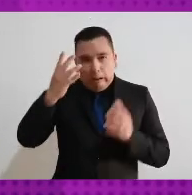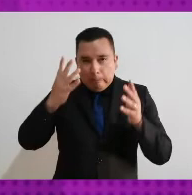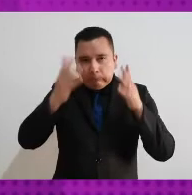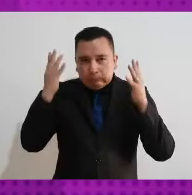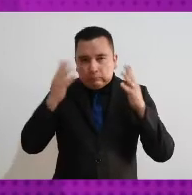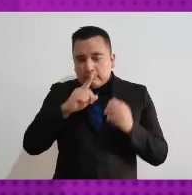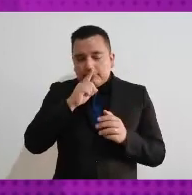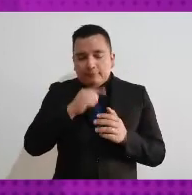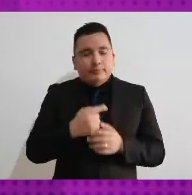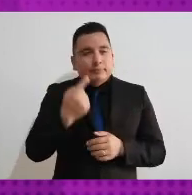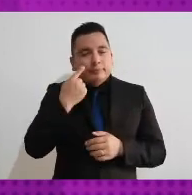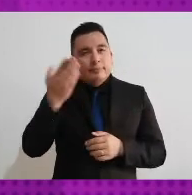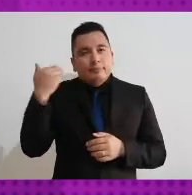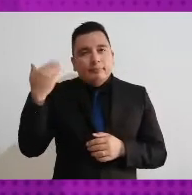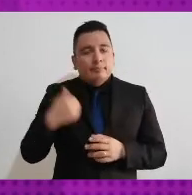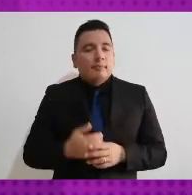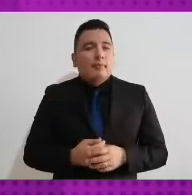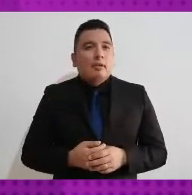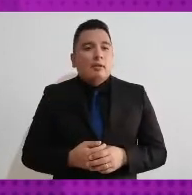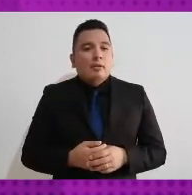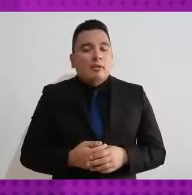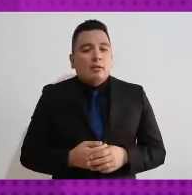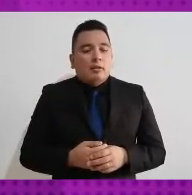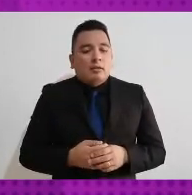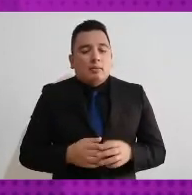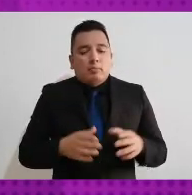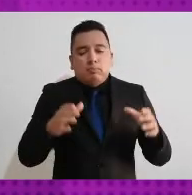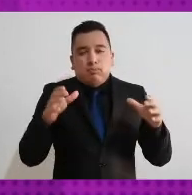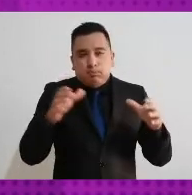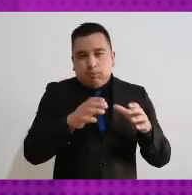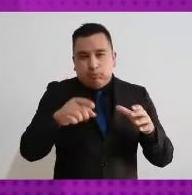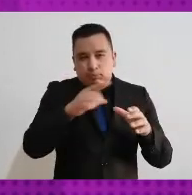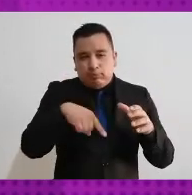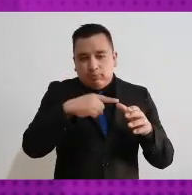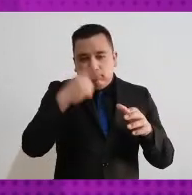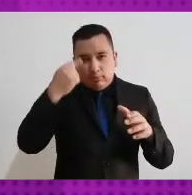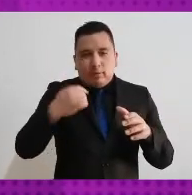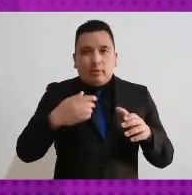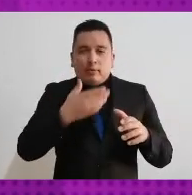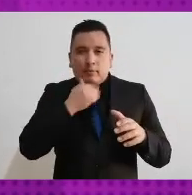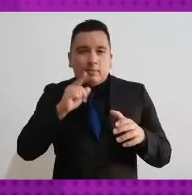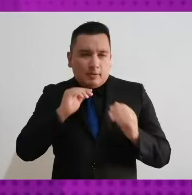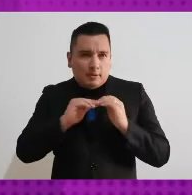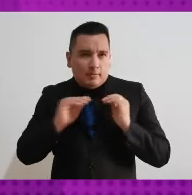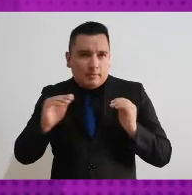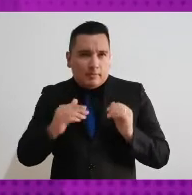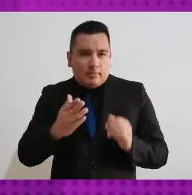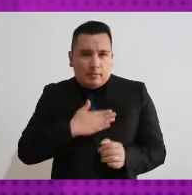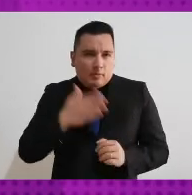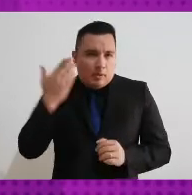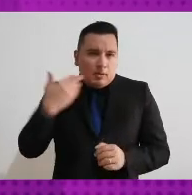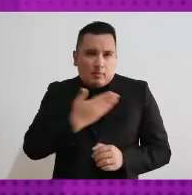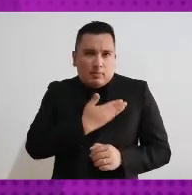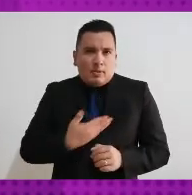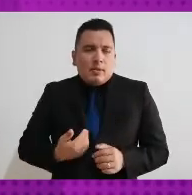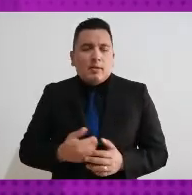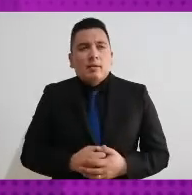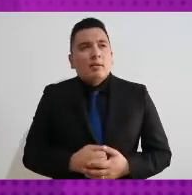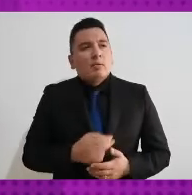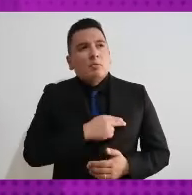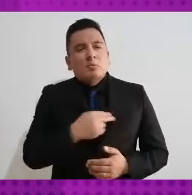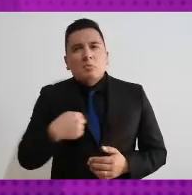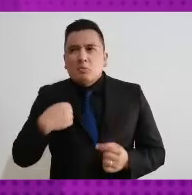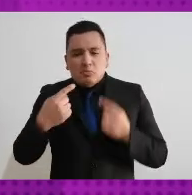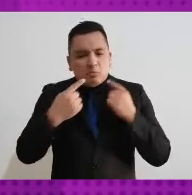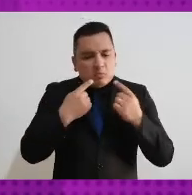cuando era presidenta de la comisión pues primero temporal igualdad de género después ya permanente hacíamos